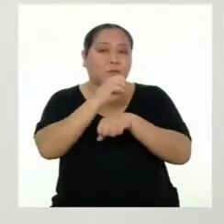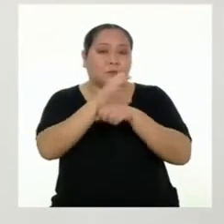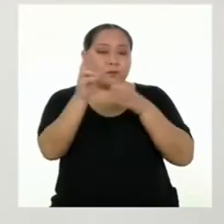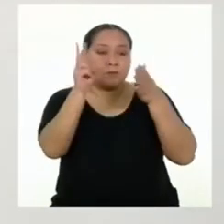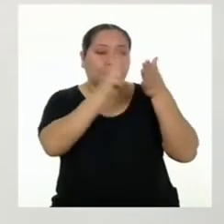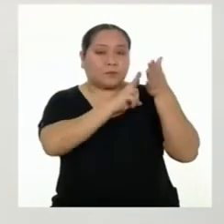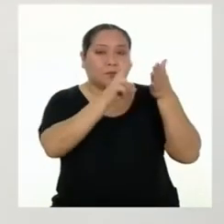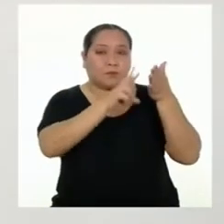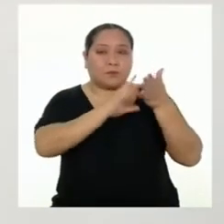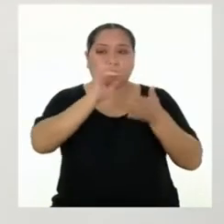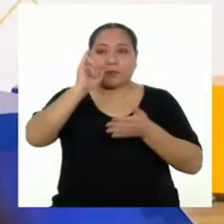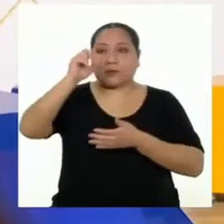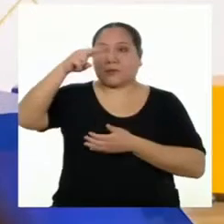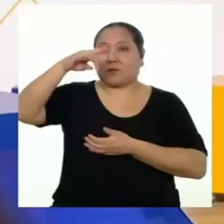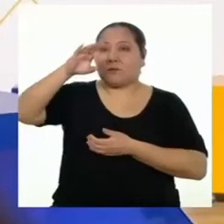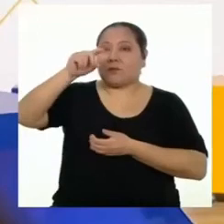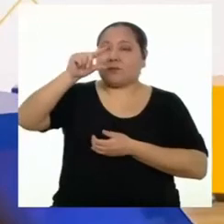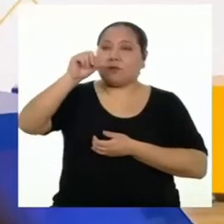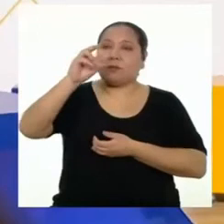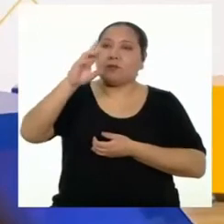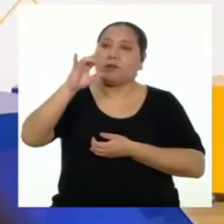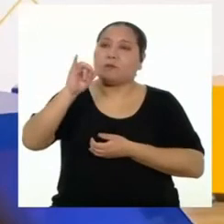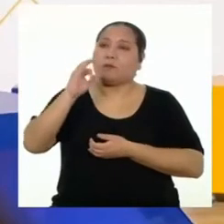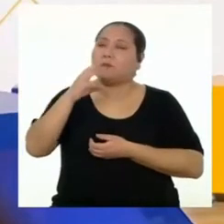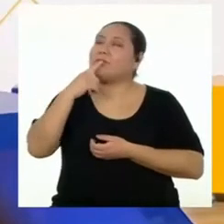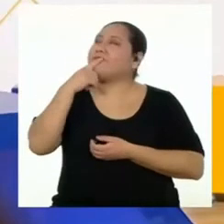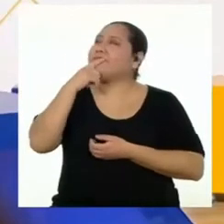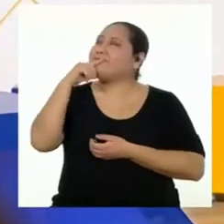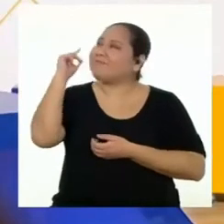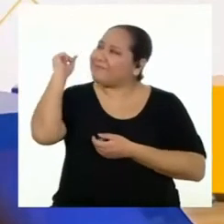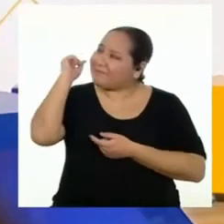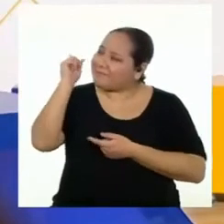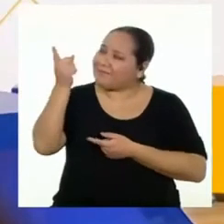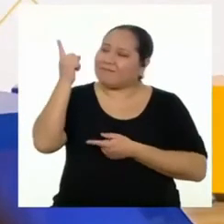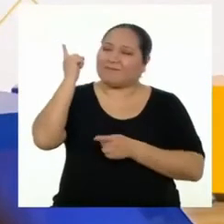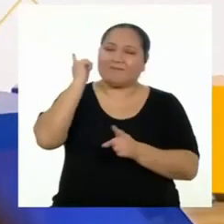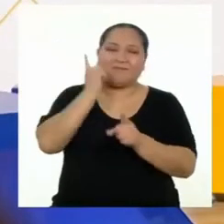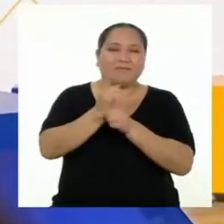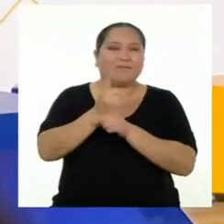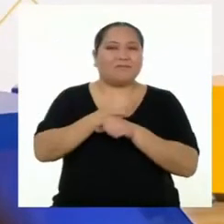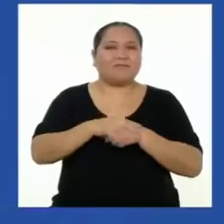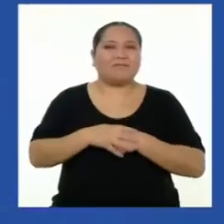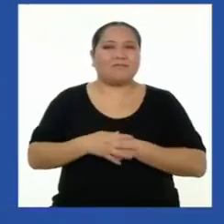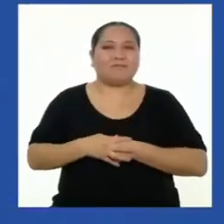para leer la infografía? ¡Claro! Tienes razón.